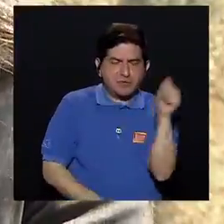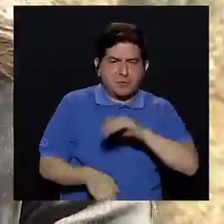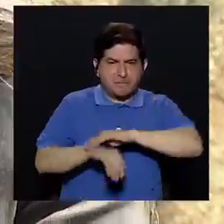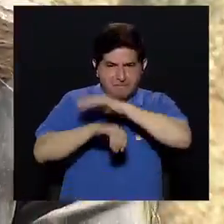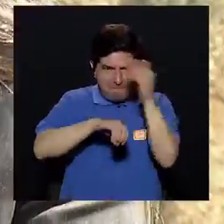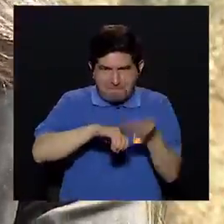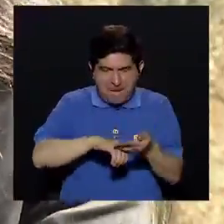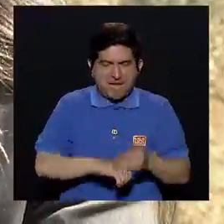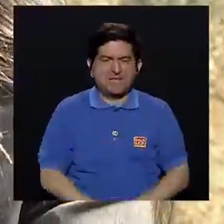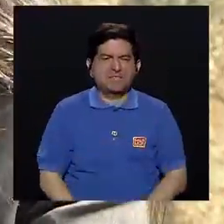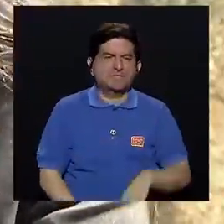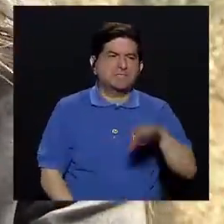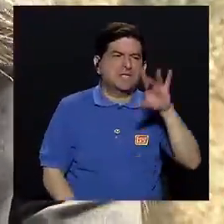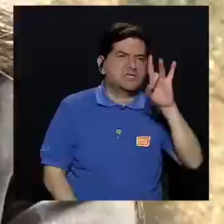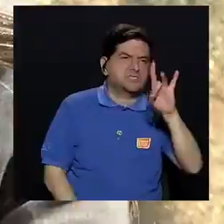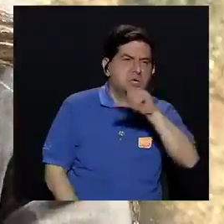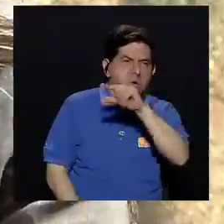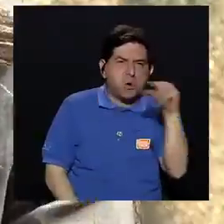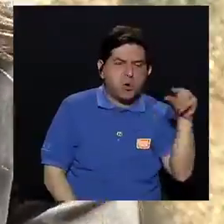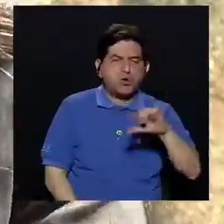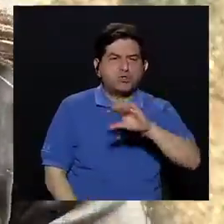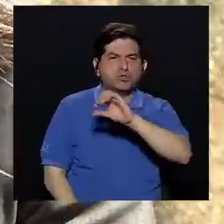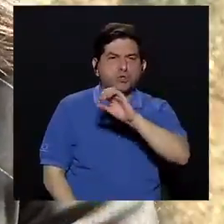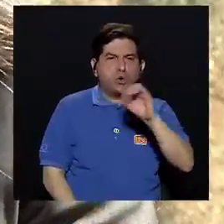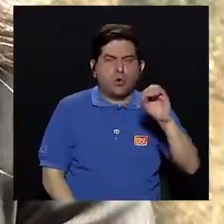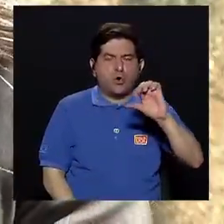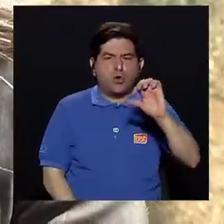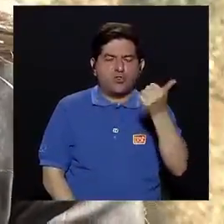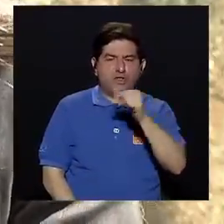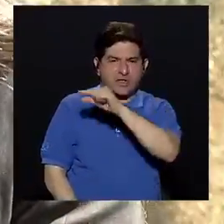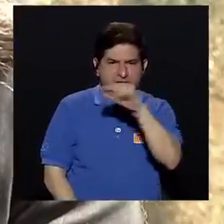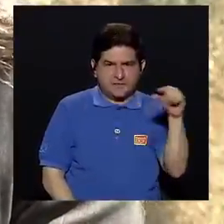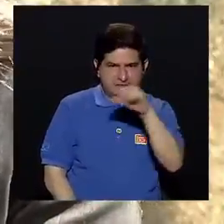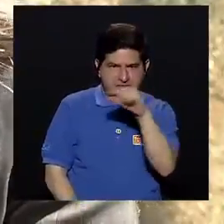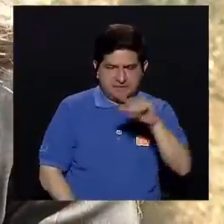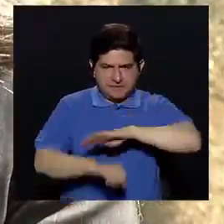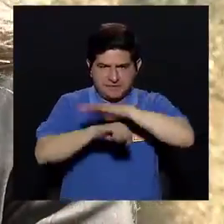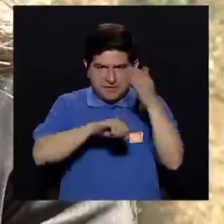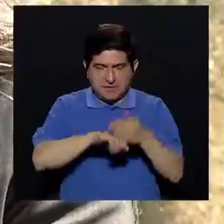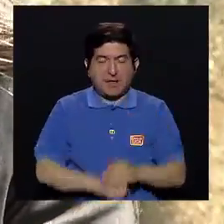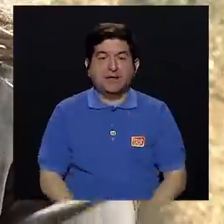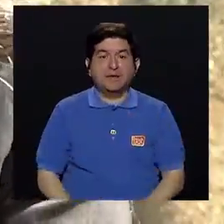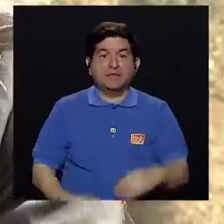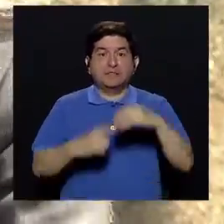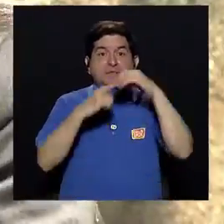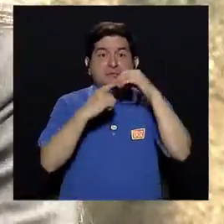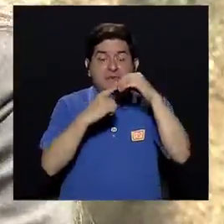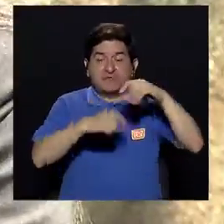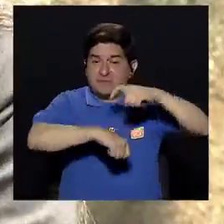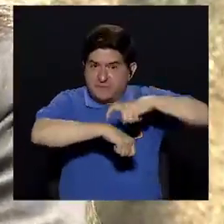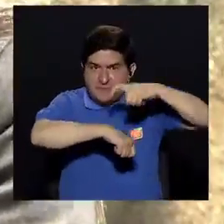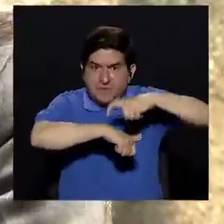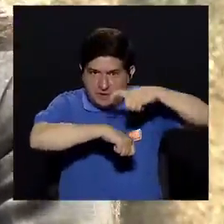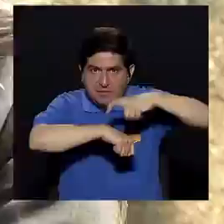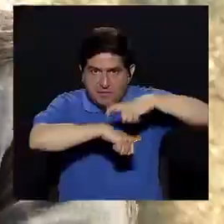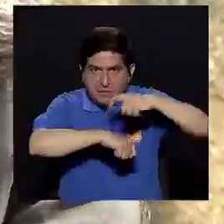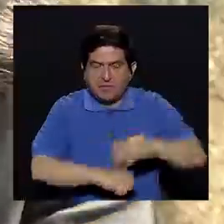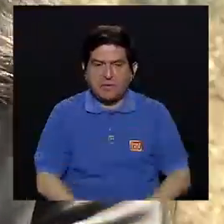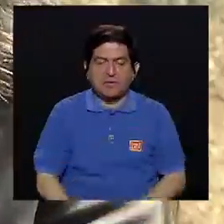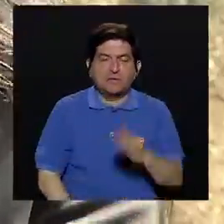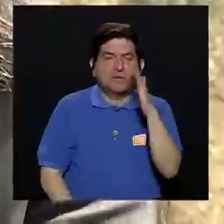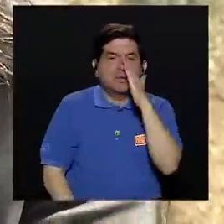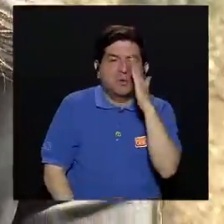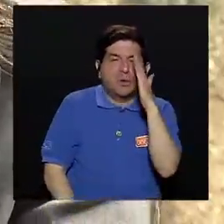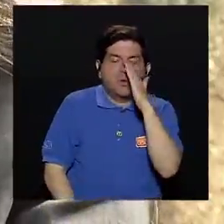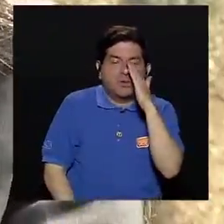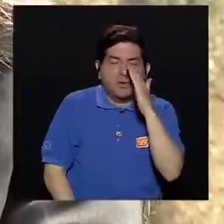es decir, por ahí las ocho semanas a diez meses de embarazo, que son los meses más importantes o el periodo más importante que